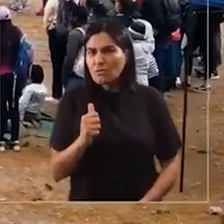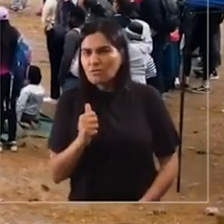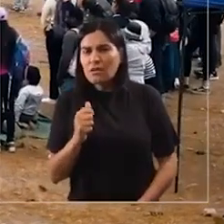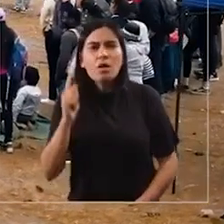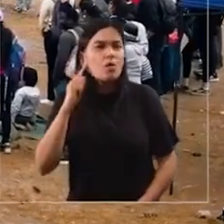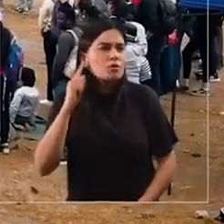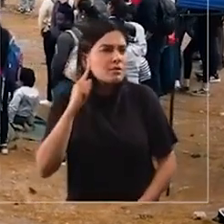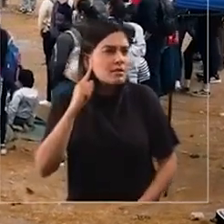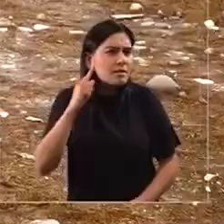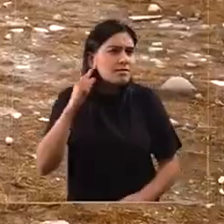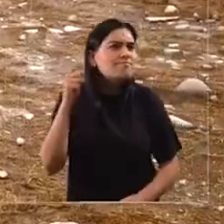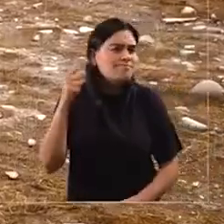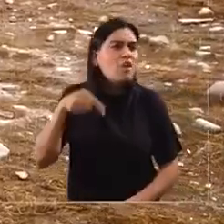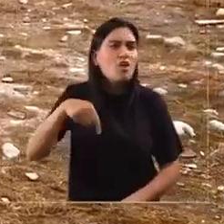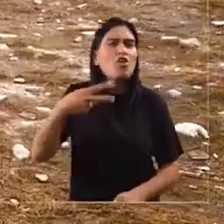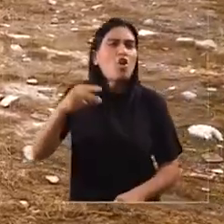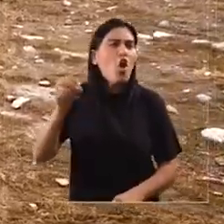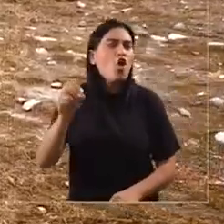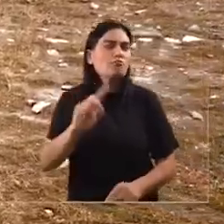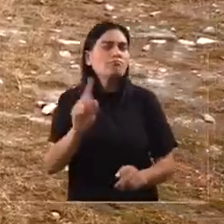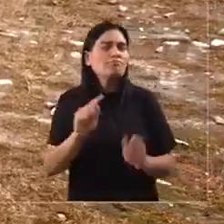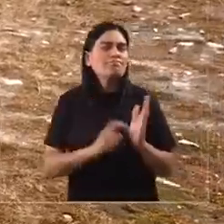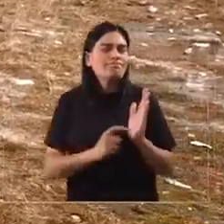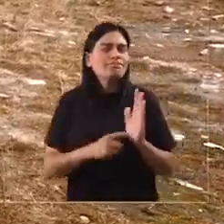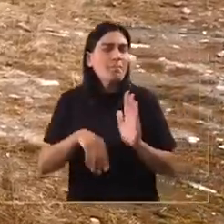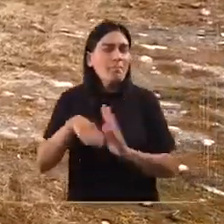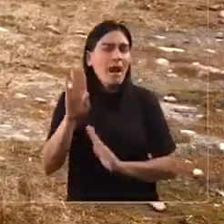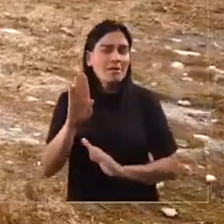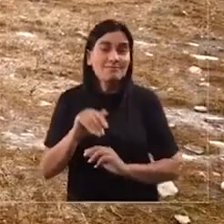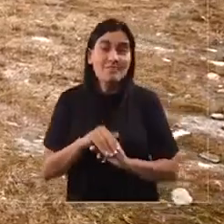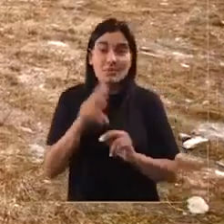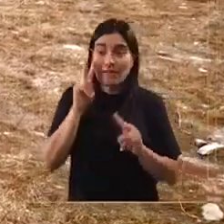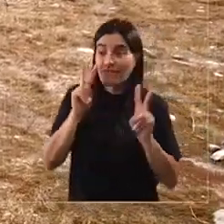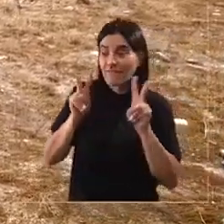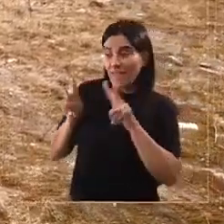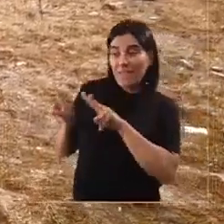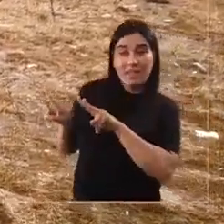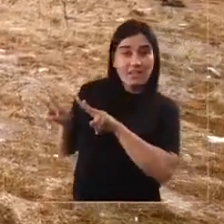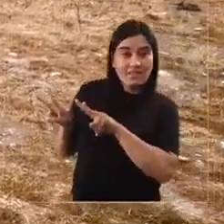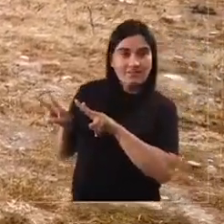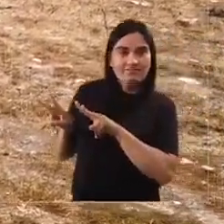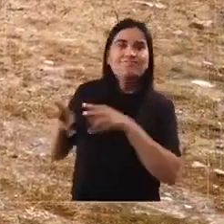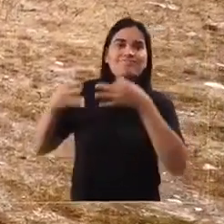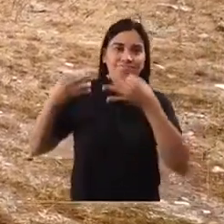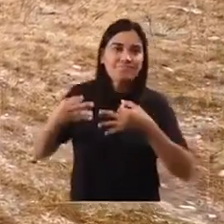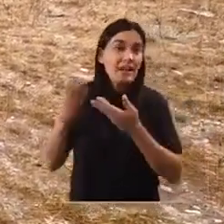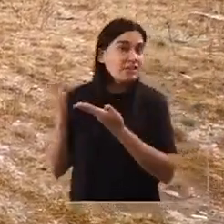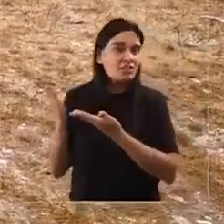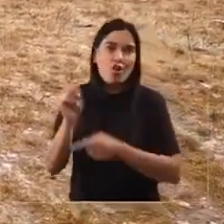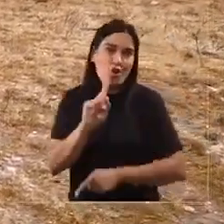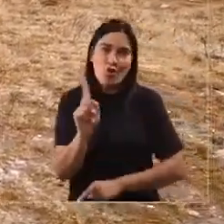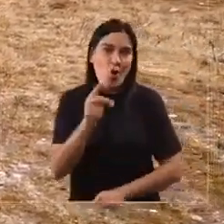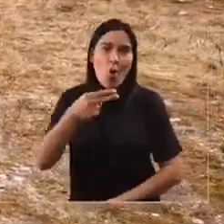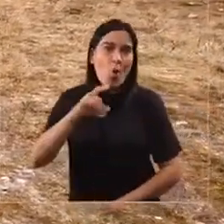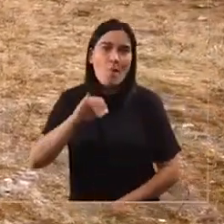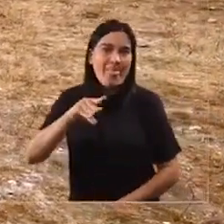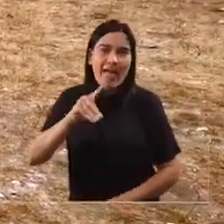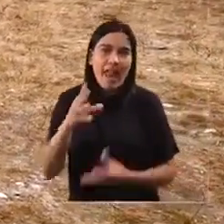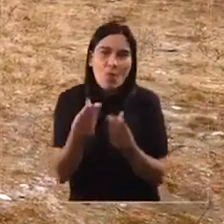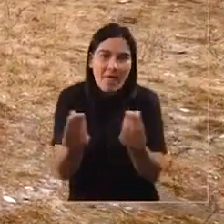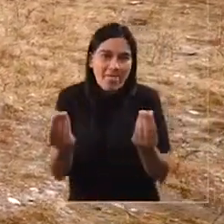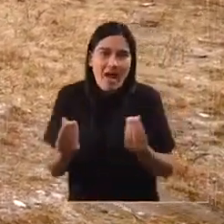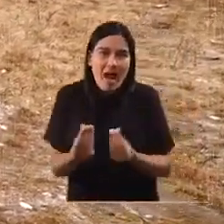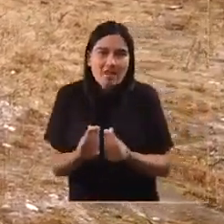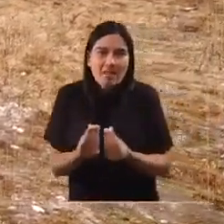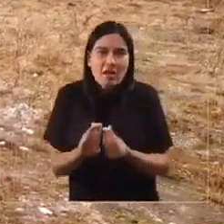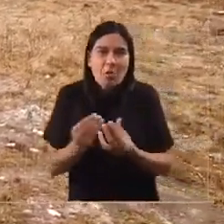Bueno, pueden ver que efectivamente esto ya no parece un humedal. Está súper degradado, súper